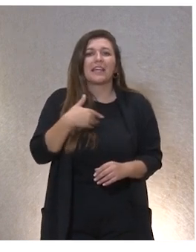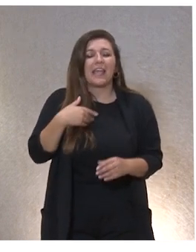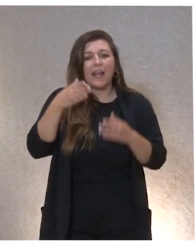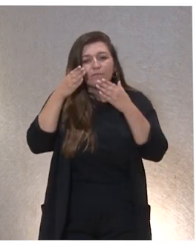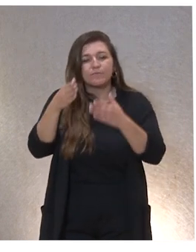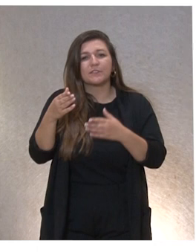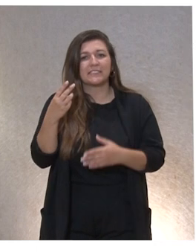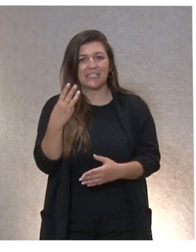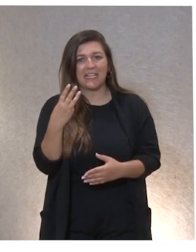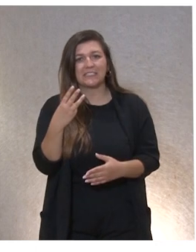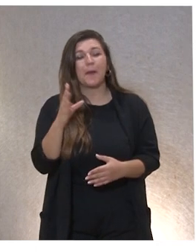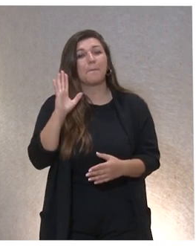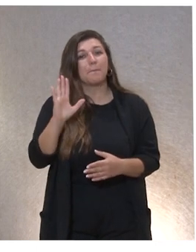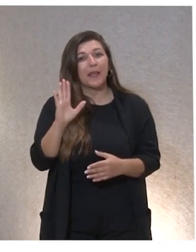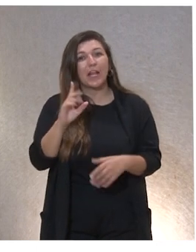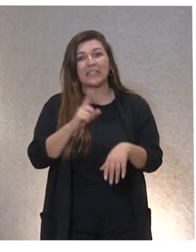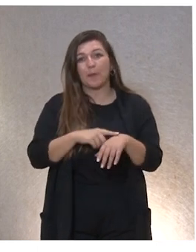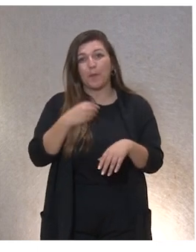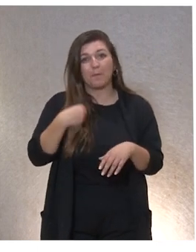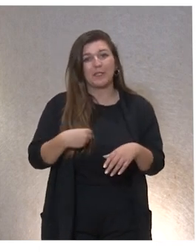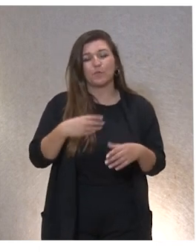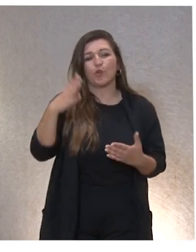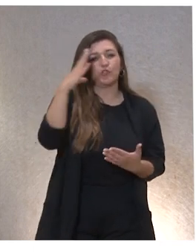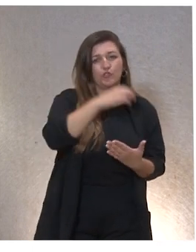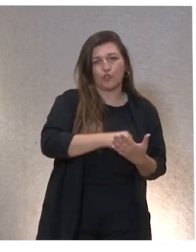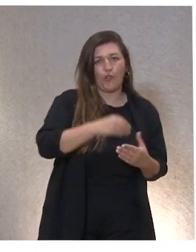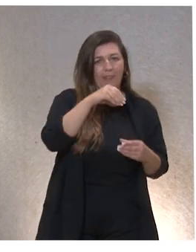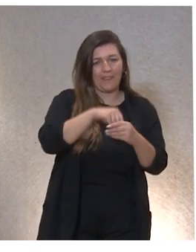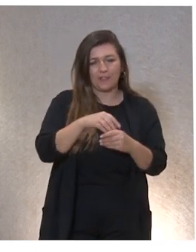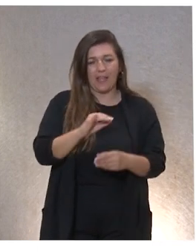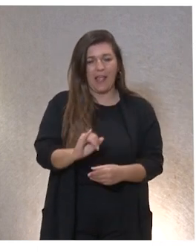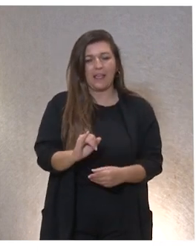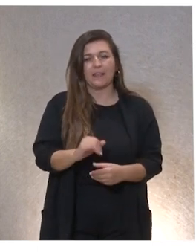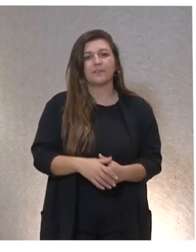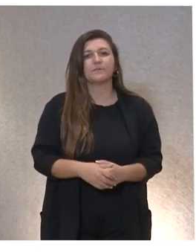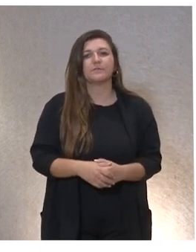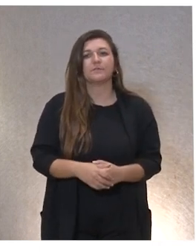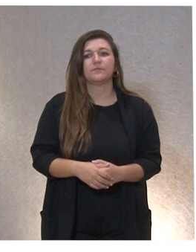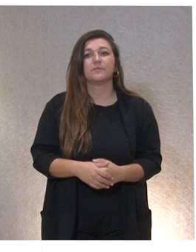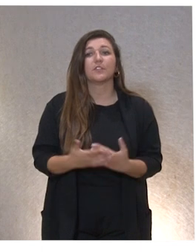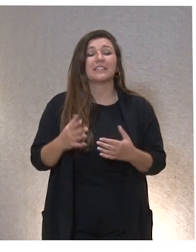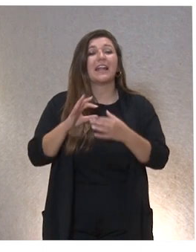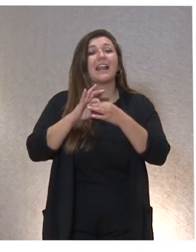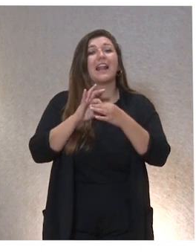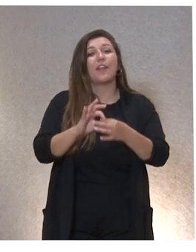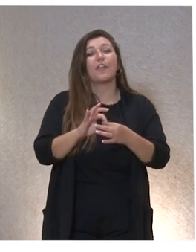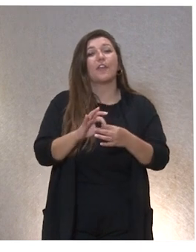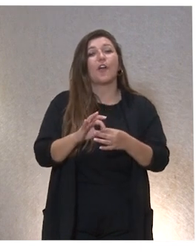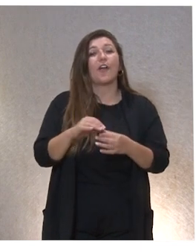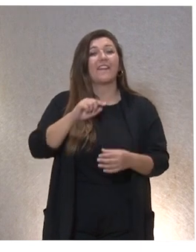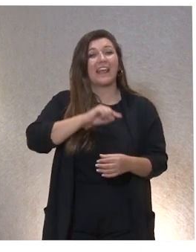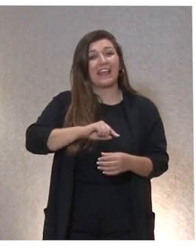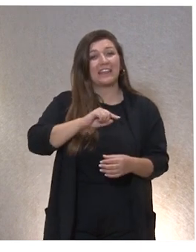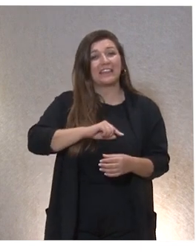el 3 pero a la vez que fuera a transversal a todos ¿no? y todo está relacionado a través de la ética de la